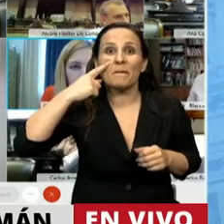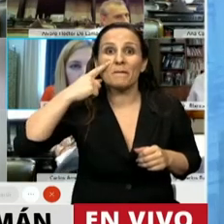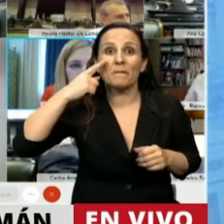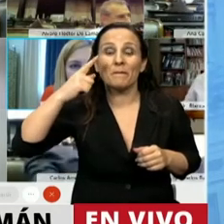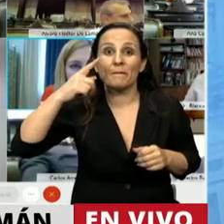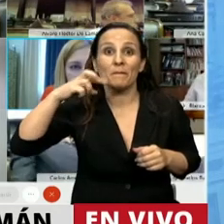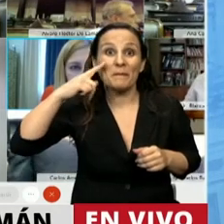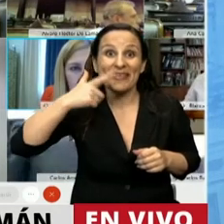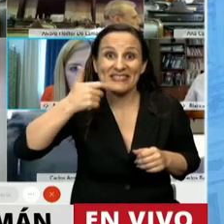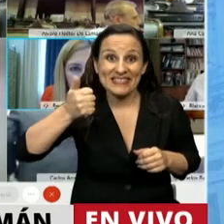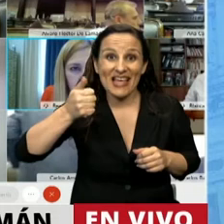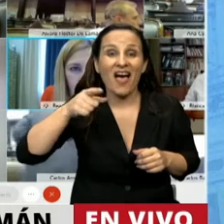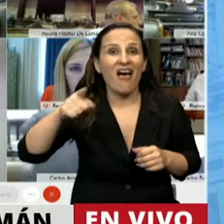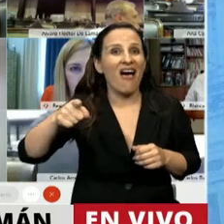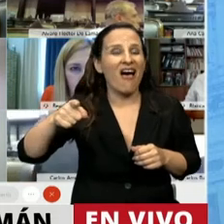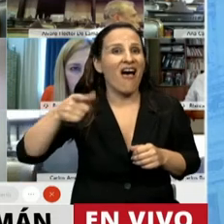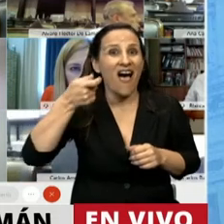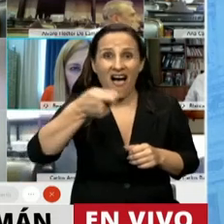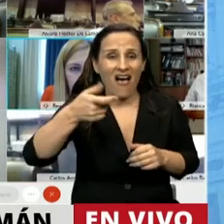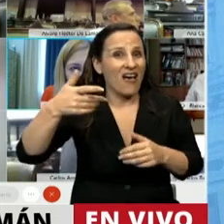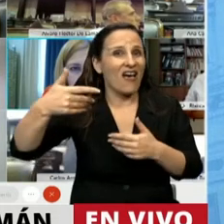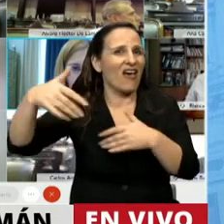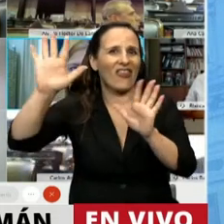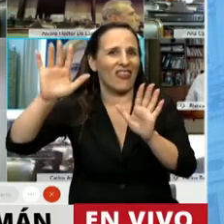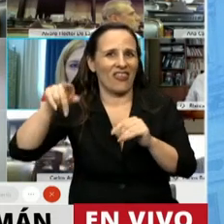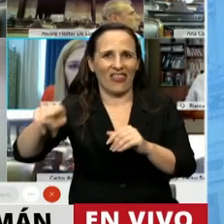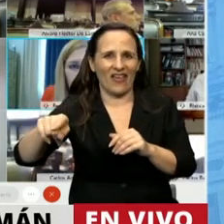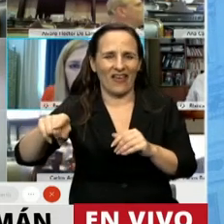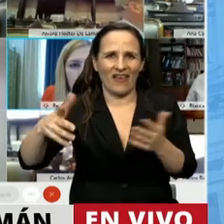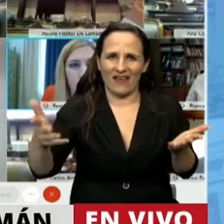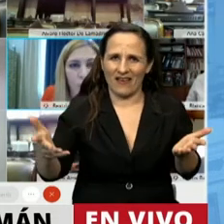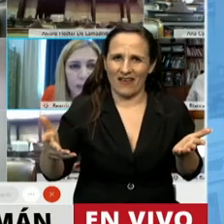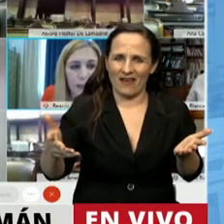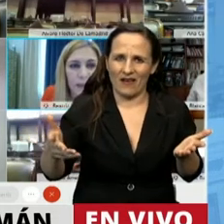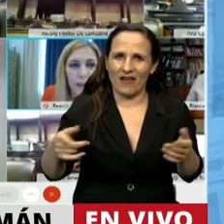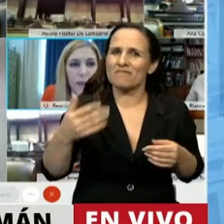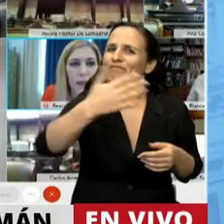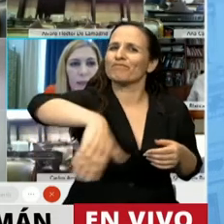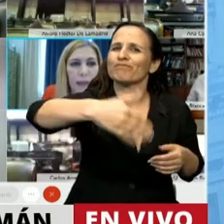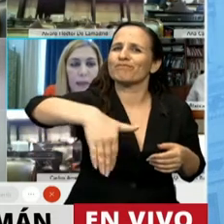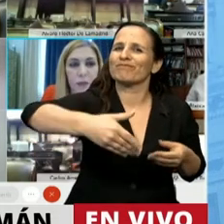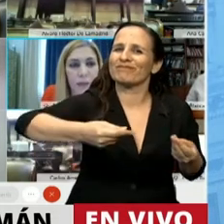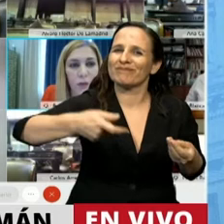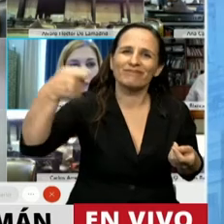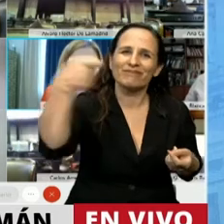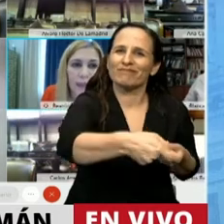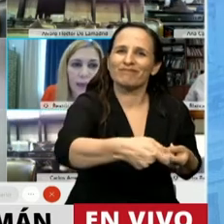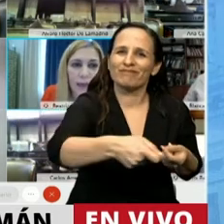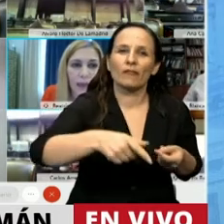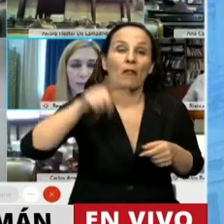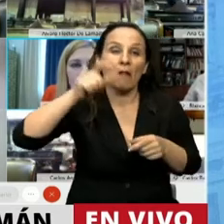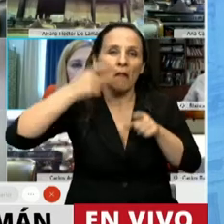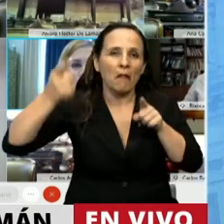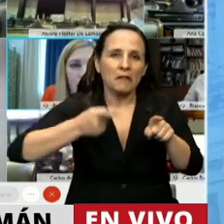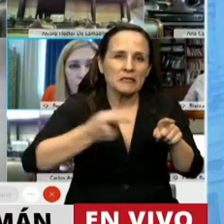a su asesino. Es un hecho que conmovió a todo, ocurrió en la vía pública. El acosador la